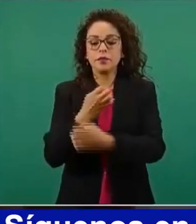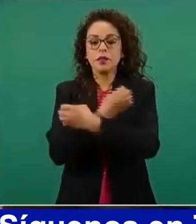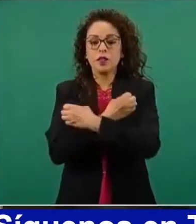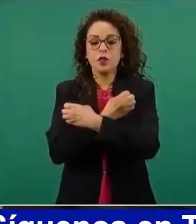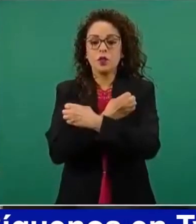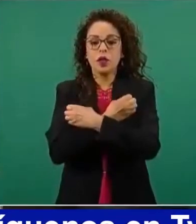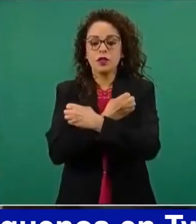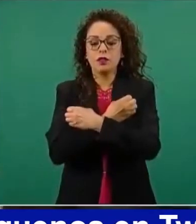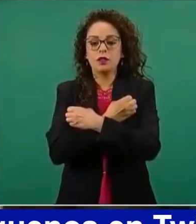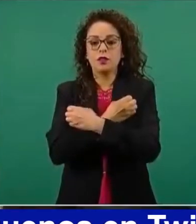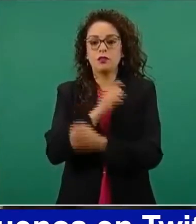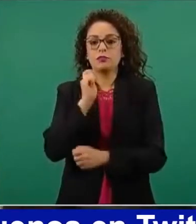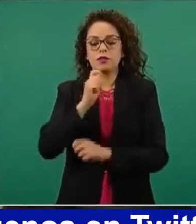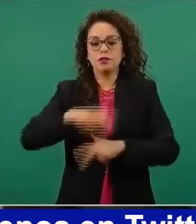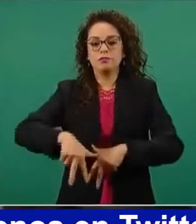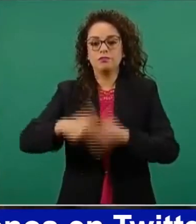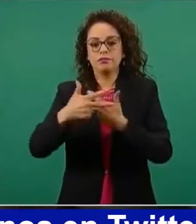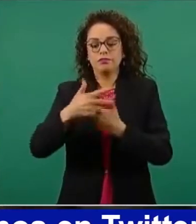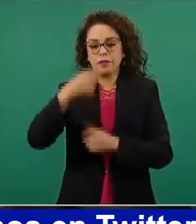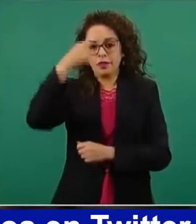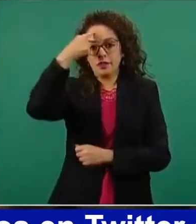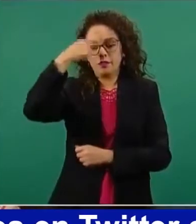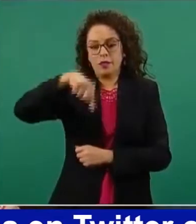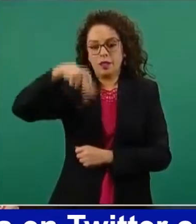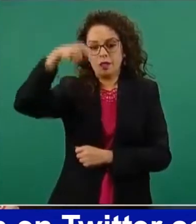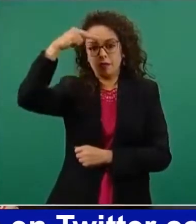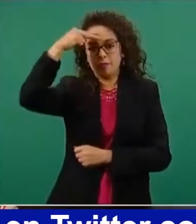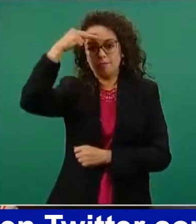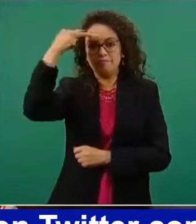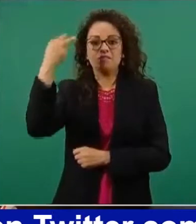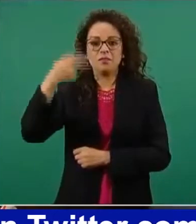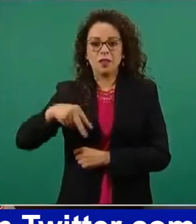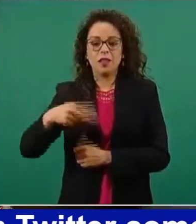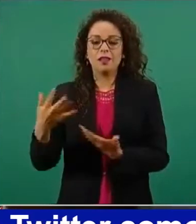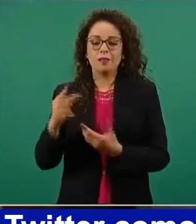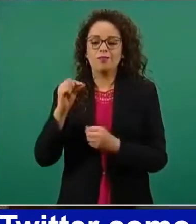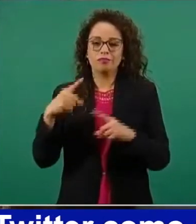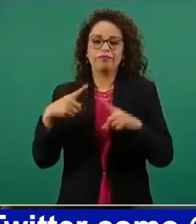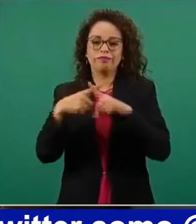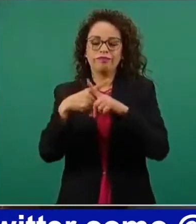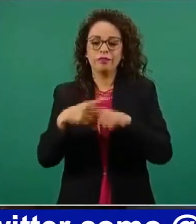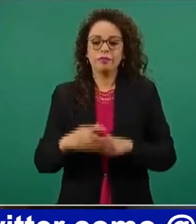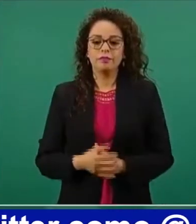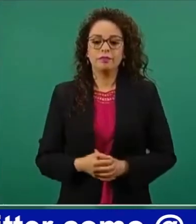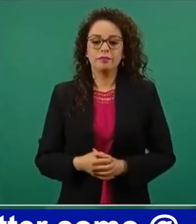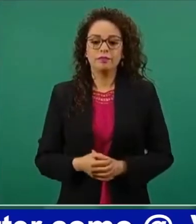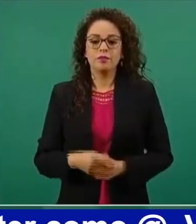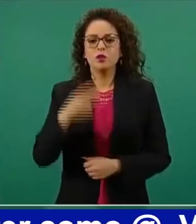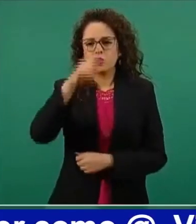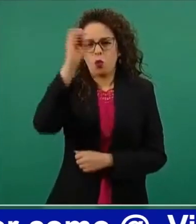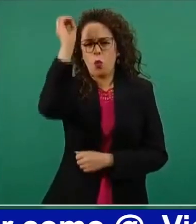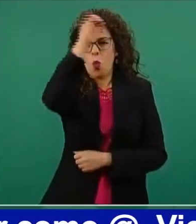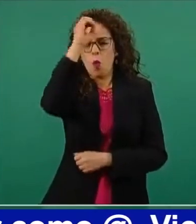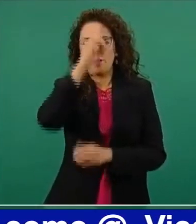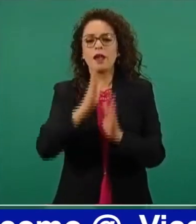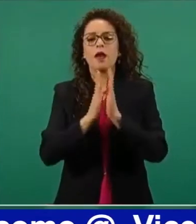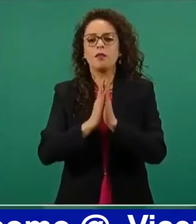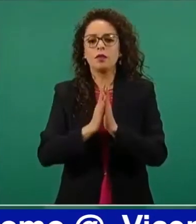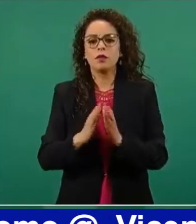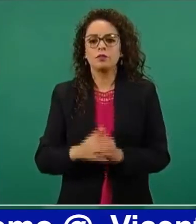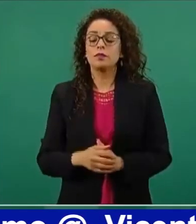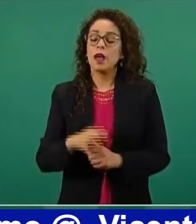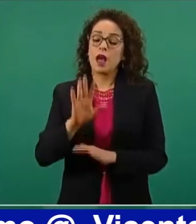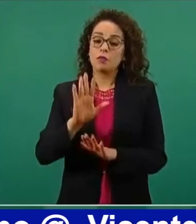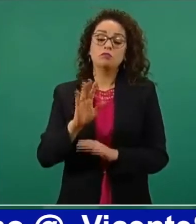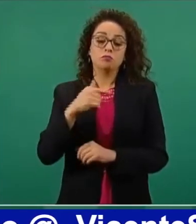planteó para el país. Su opinión, por favor. Pues que no tiene por qué aumentar el precio de la luz,